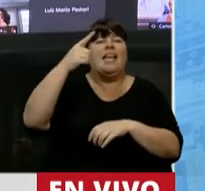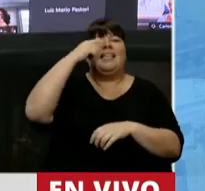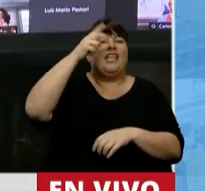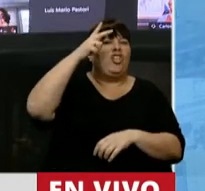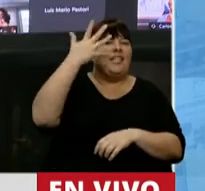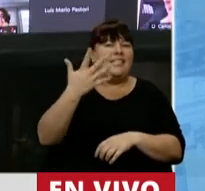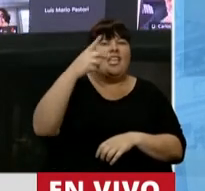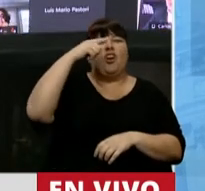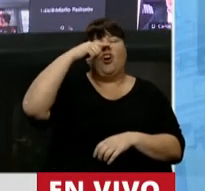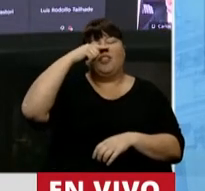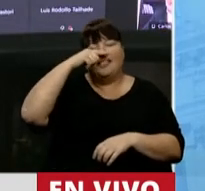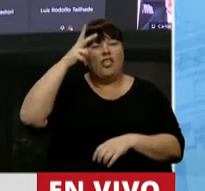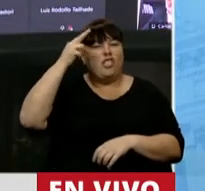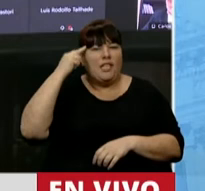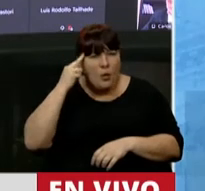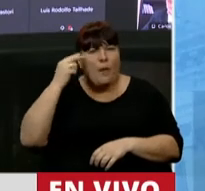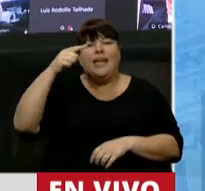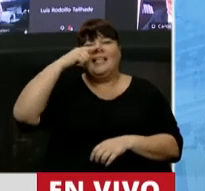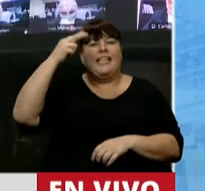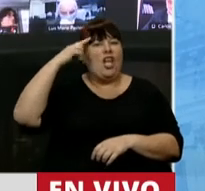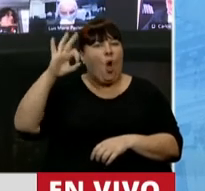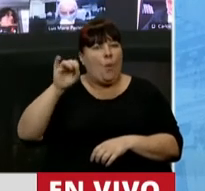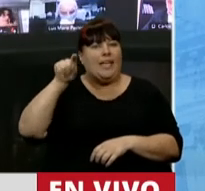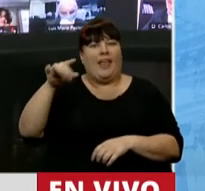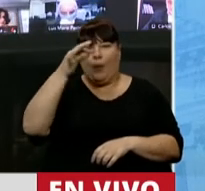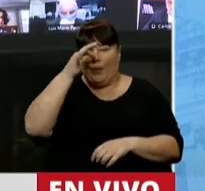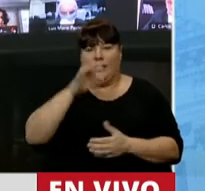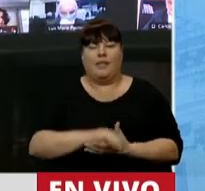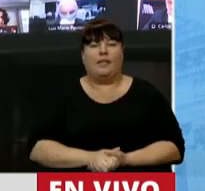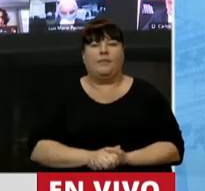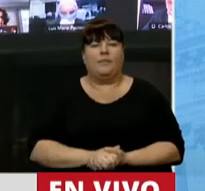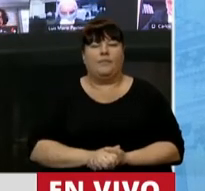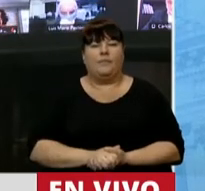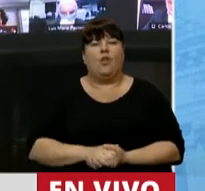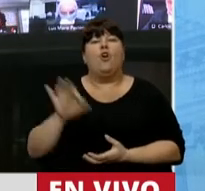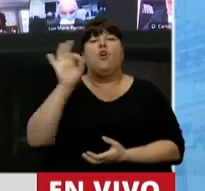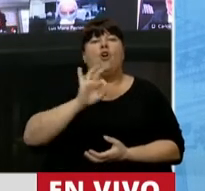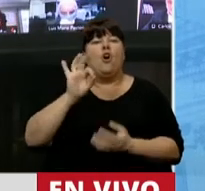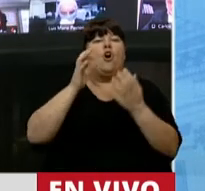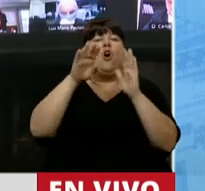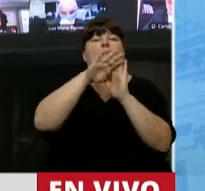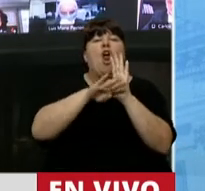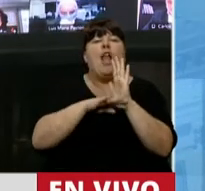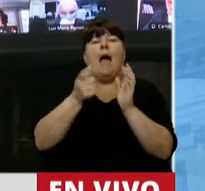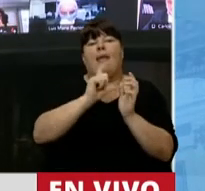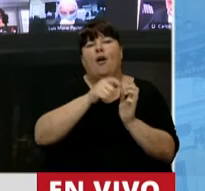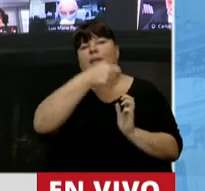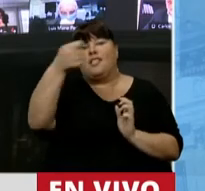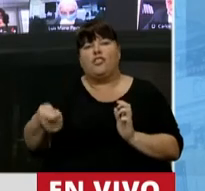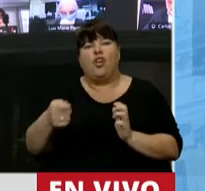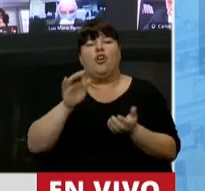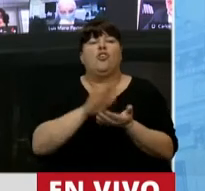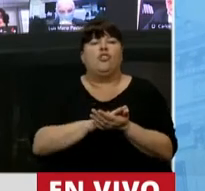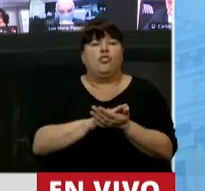.85, 7.89 y 7.90 del 20, o generan un programa de compensación en